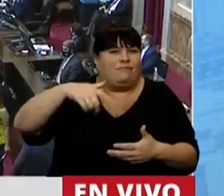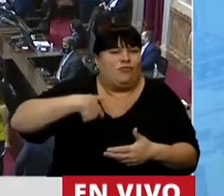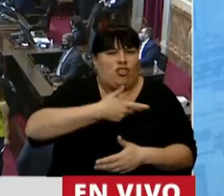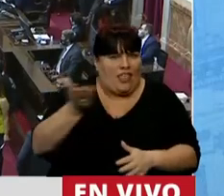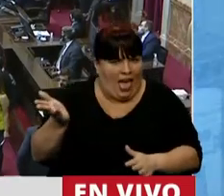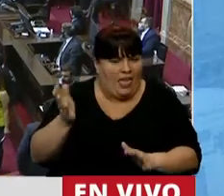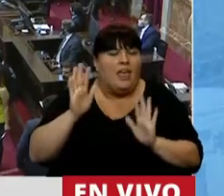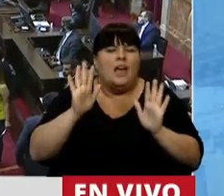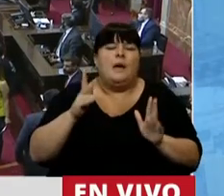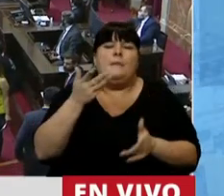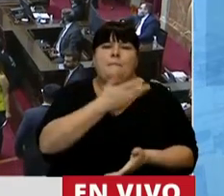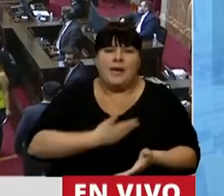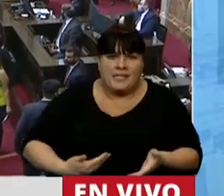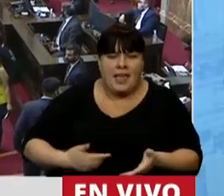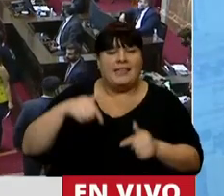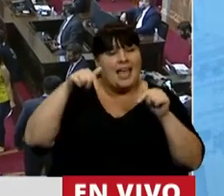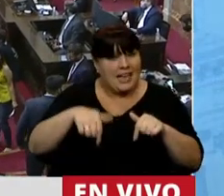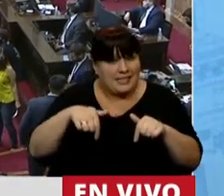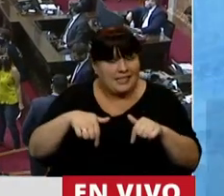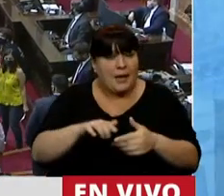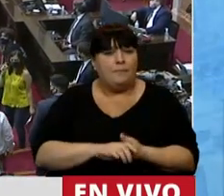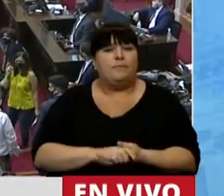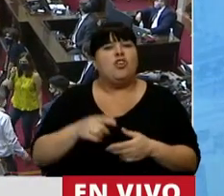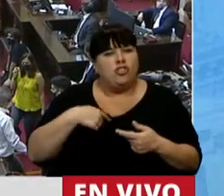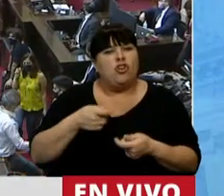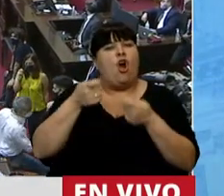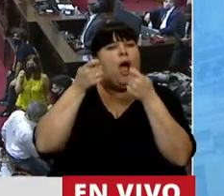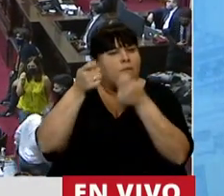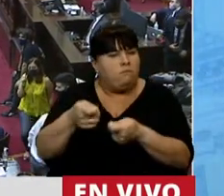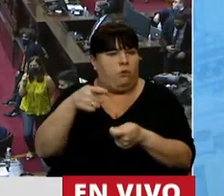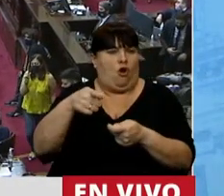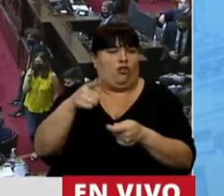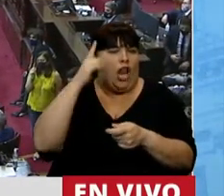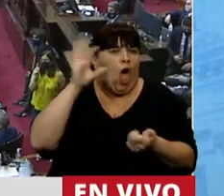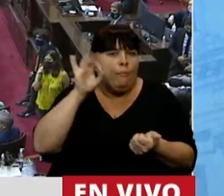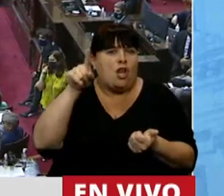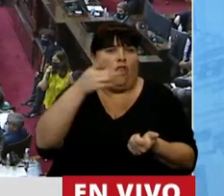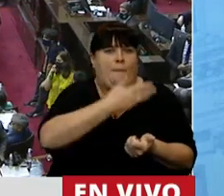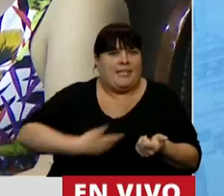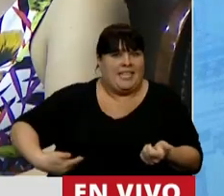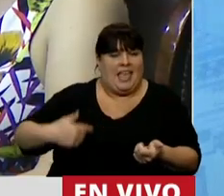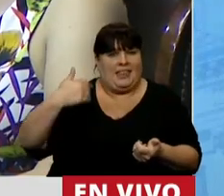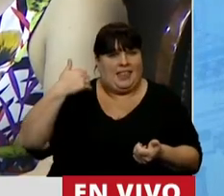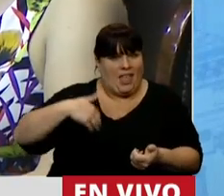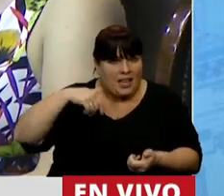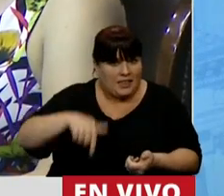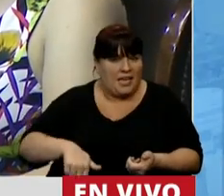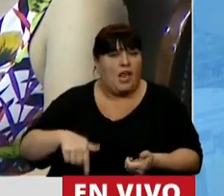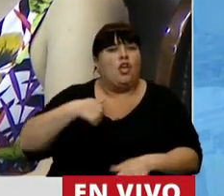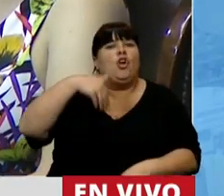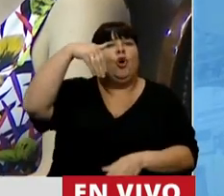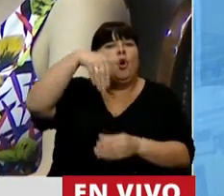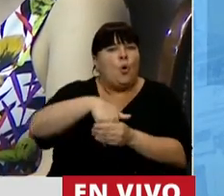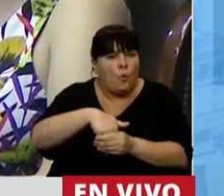Así que, señor Presidente, en este caso, acompañando el criterio del Presidente de la Nación, voy a